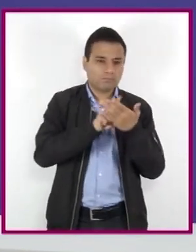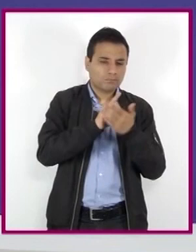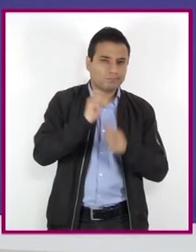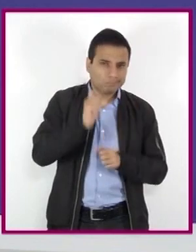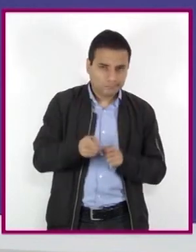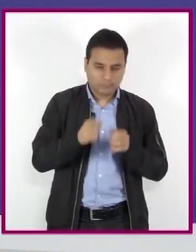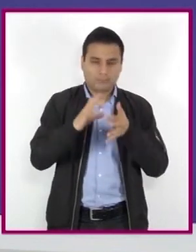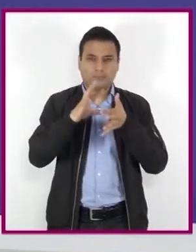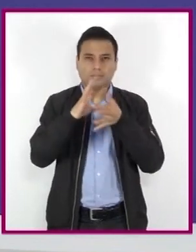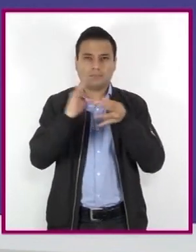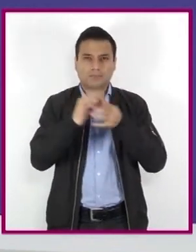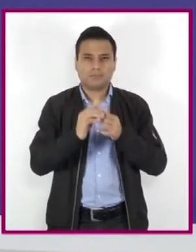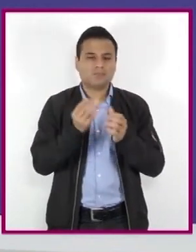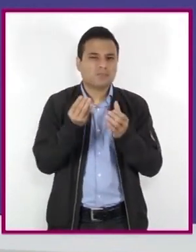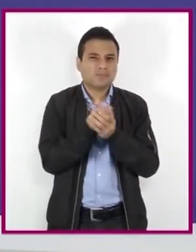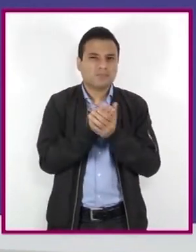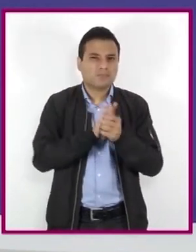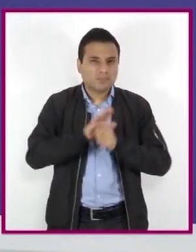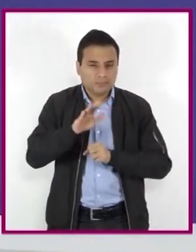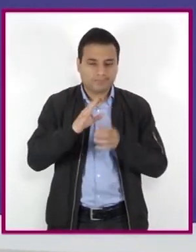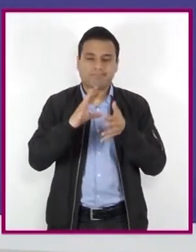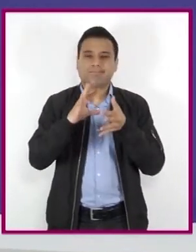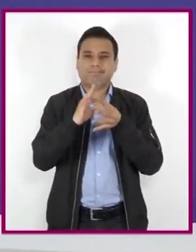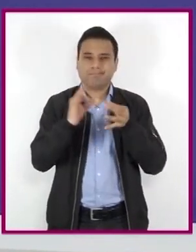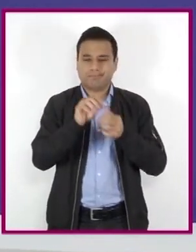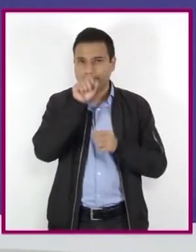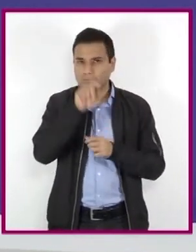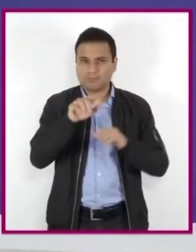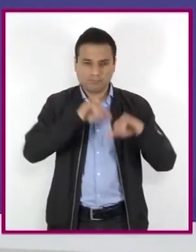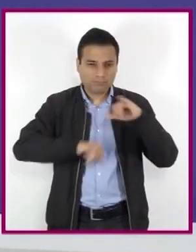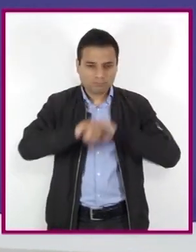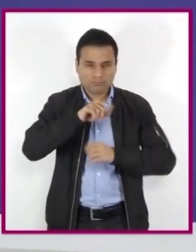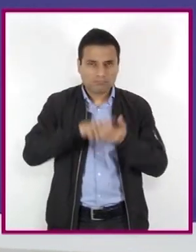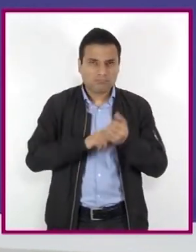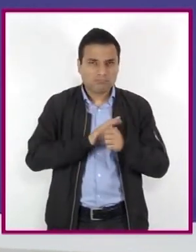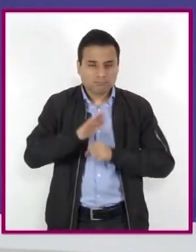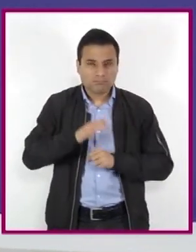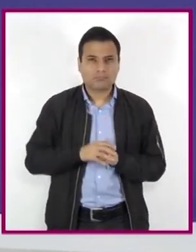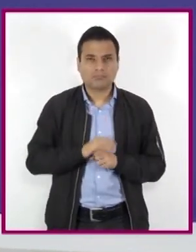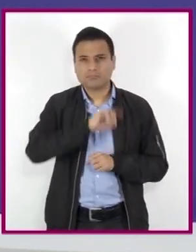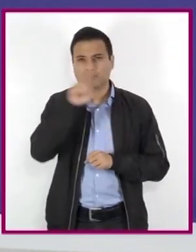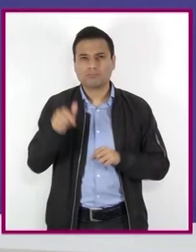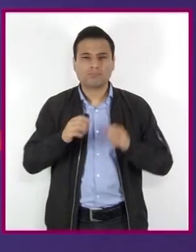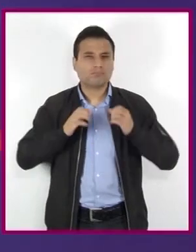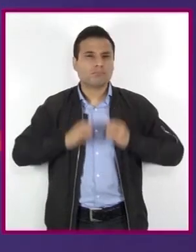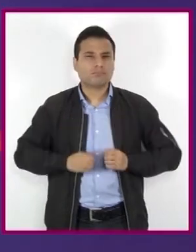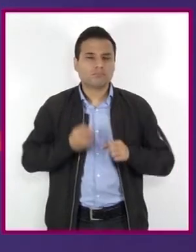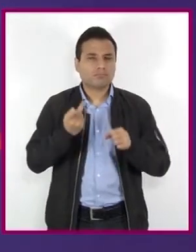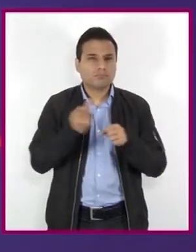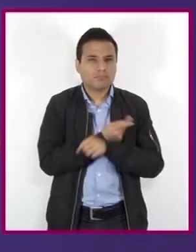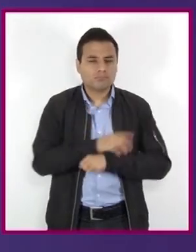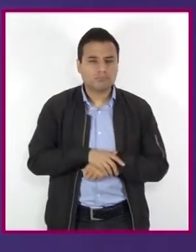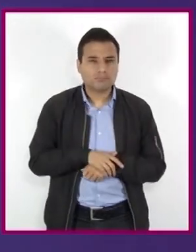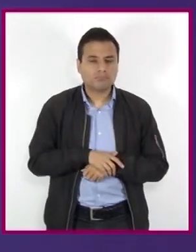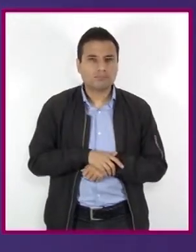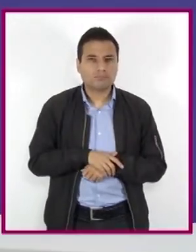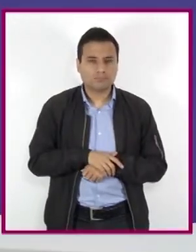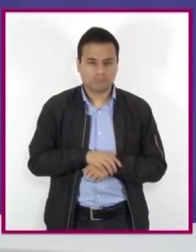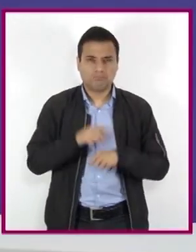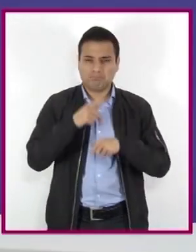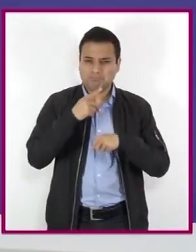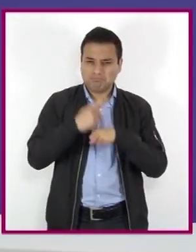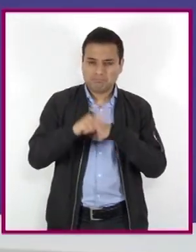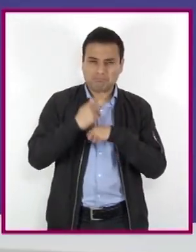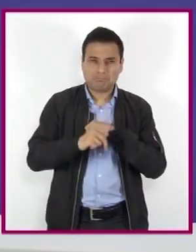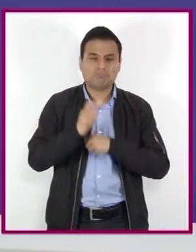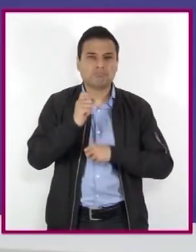los tipos que se mencionaron, los elementos químicos que las constituyen, los efectos en nuestro organismo, los factores de riesgo para